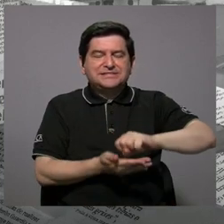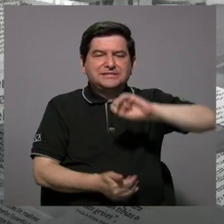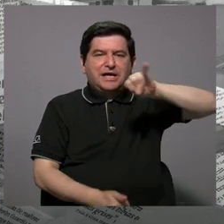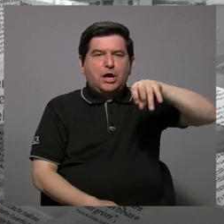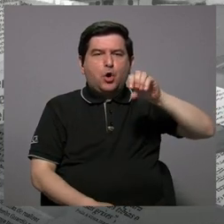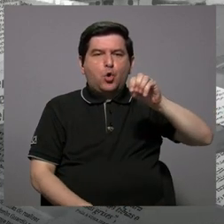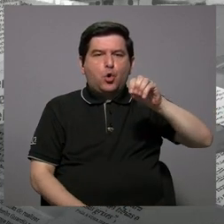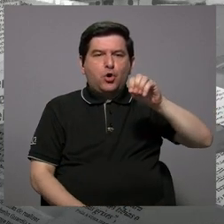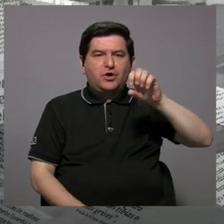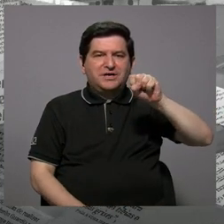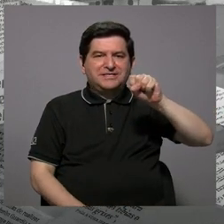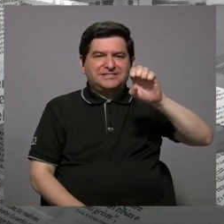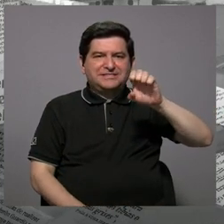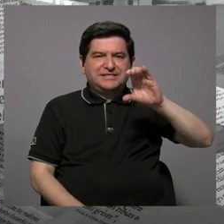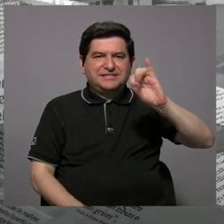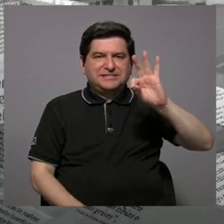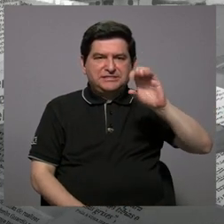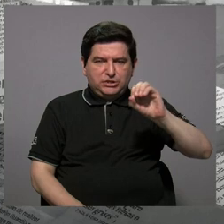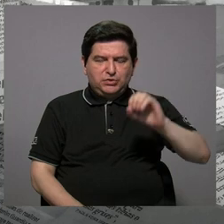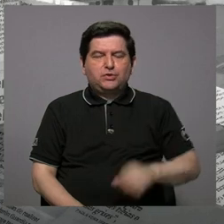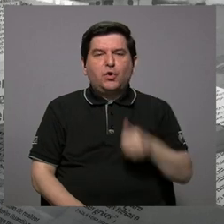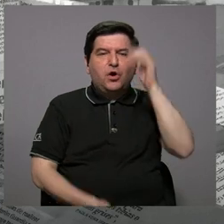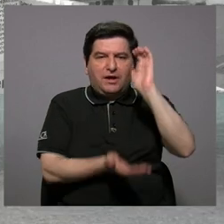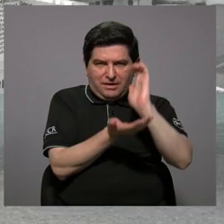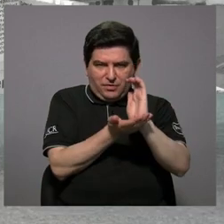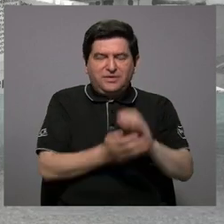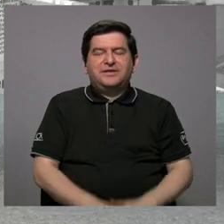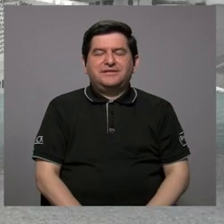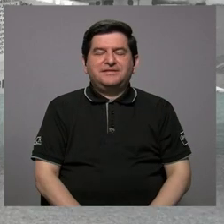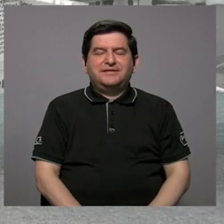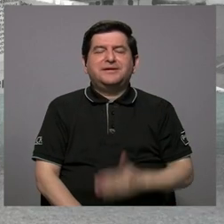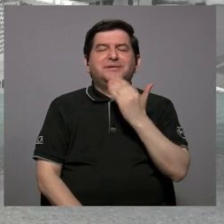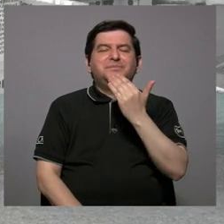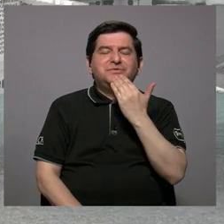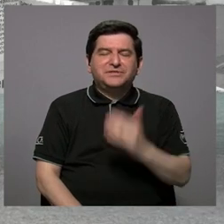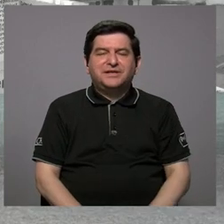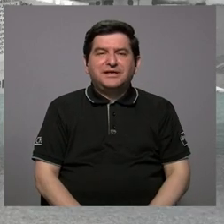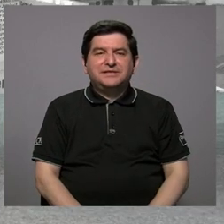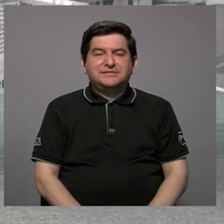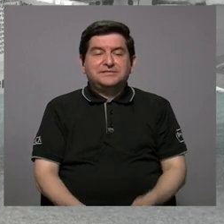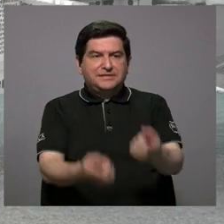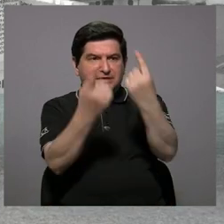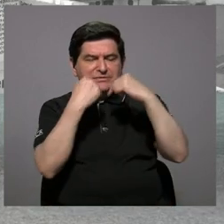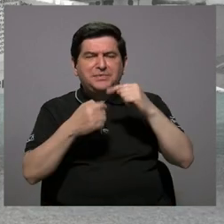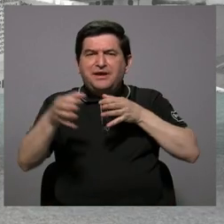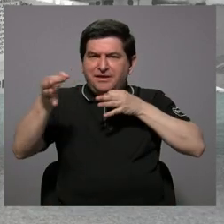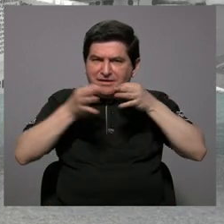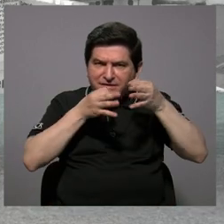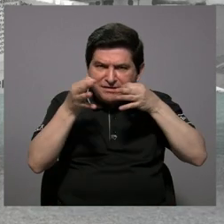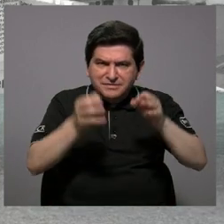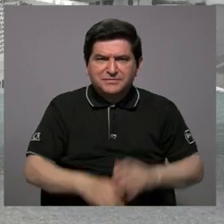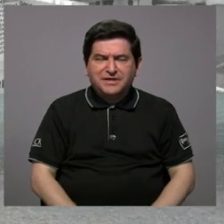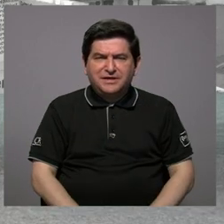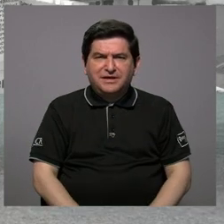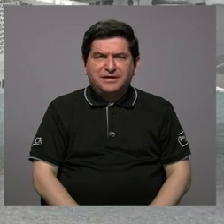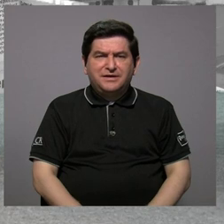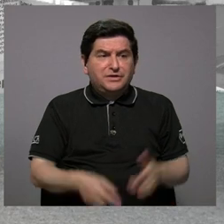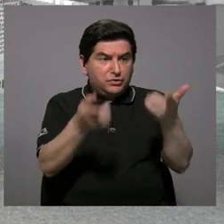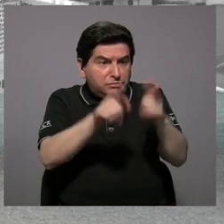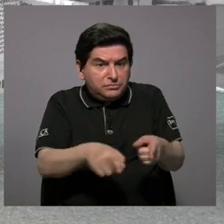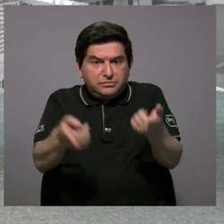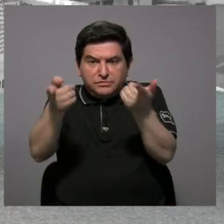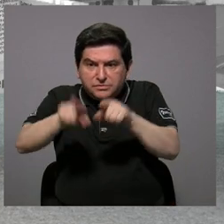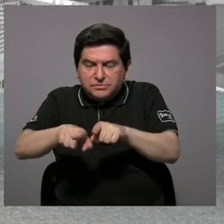Alajuelita. Un gusto tenerlo aquí y que haya decidido unirse para contar lo que están